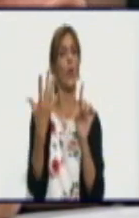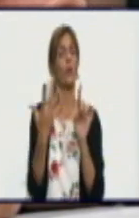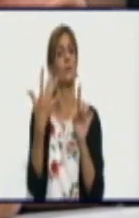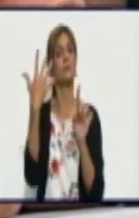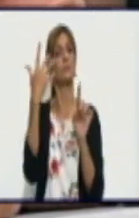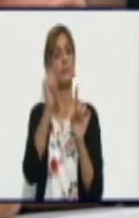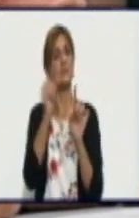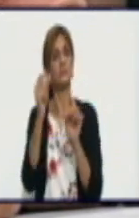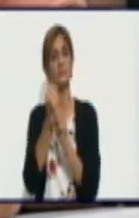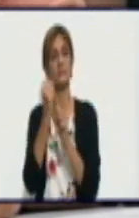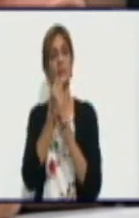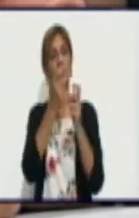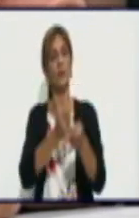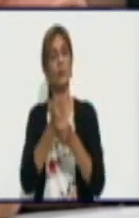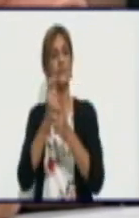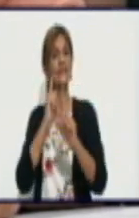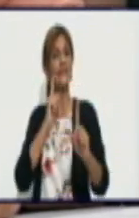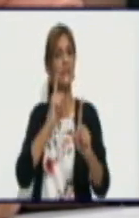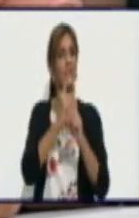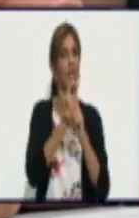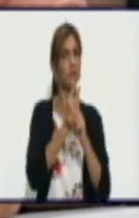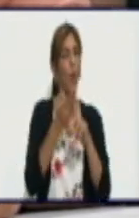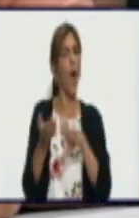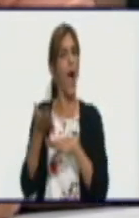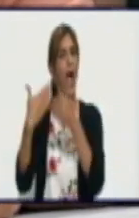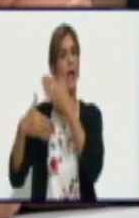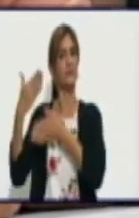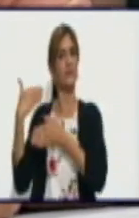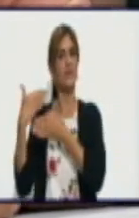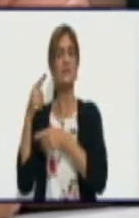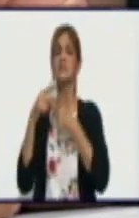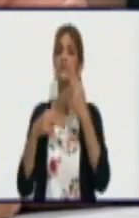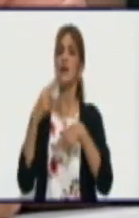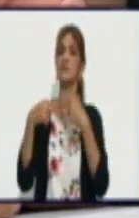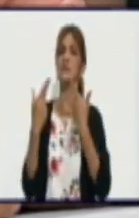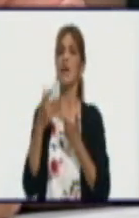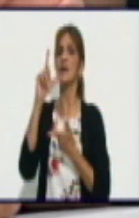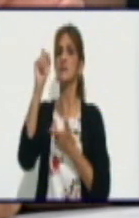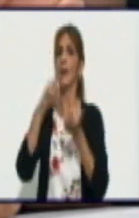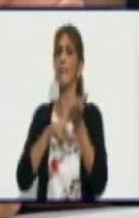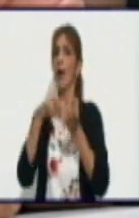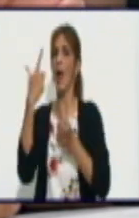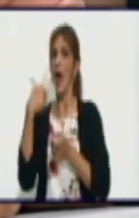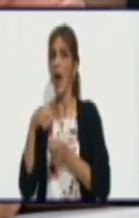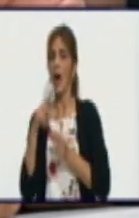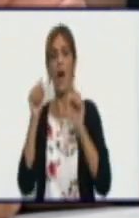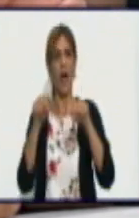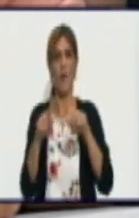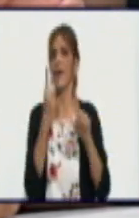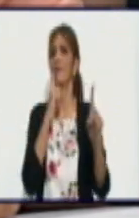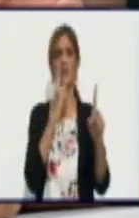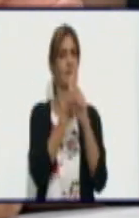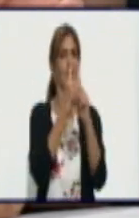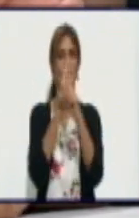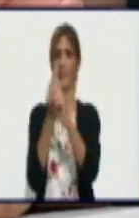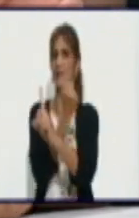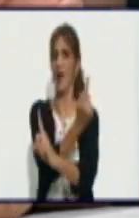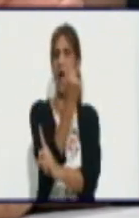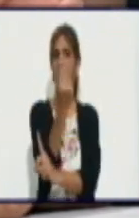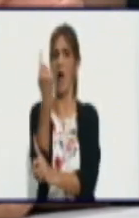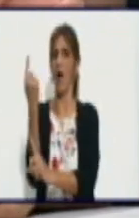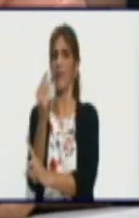Eso antes se hacía a través de la cooperativa o a través de una empresa. Ahora es directamente, cada beneficiario